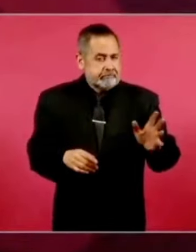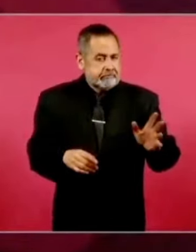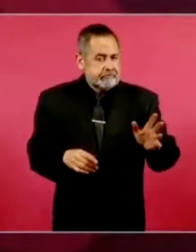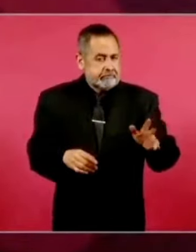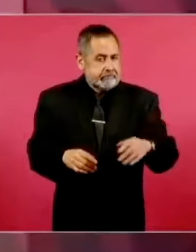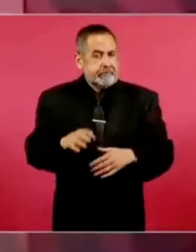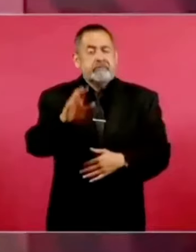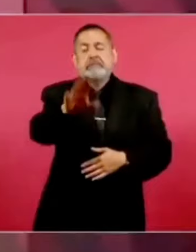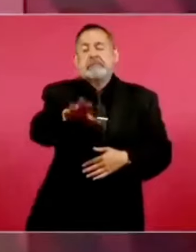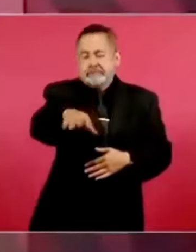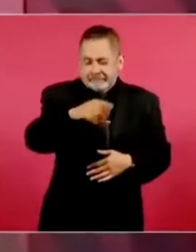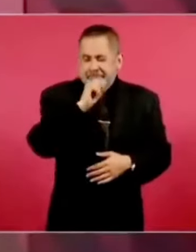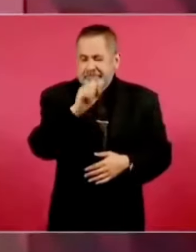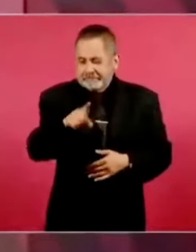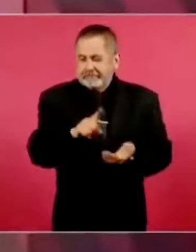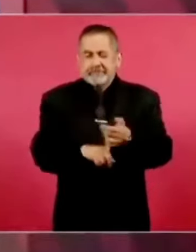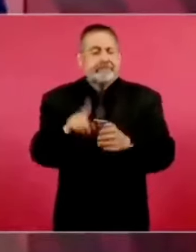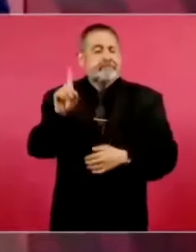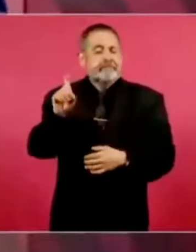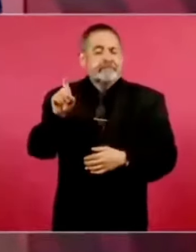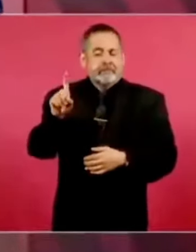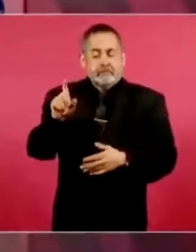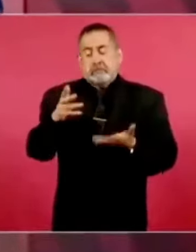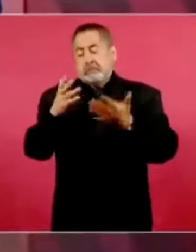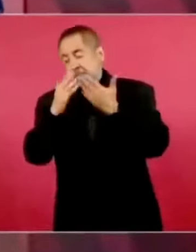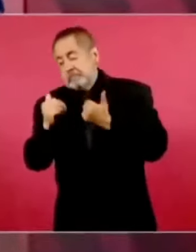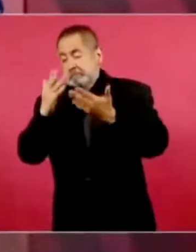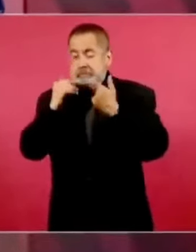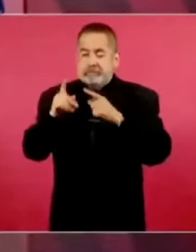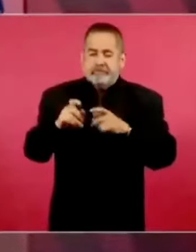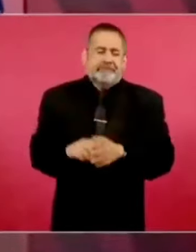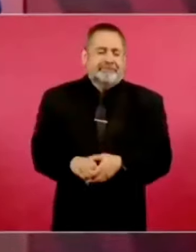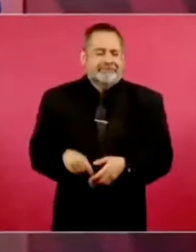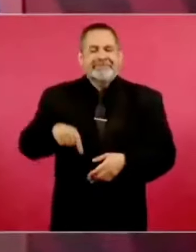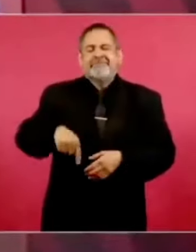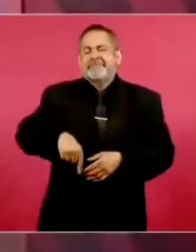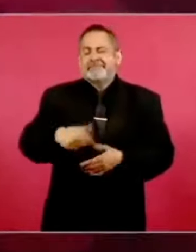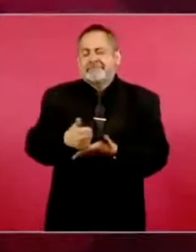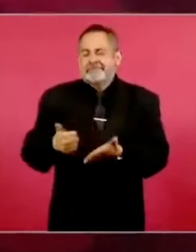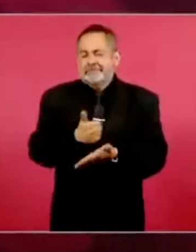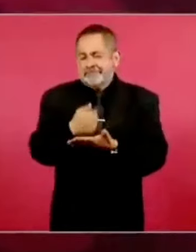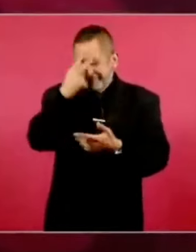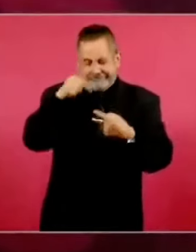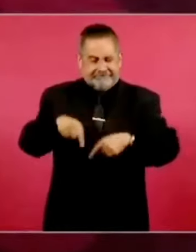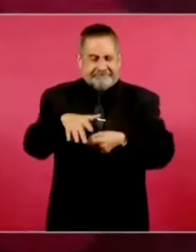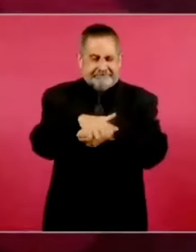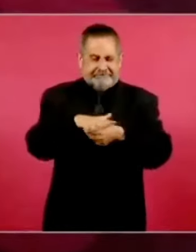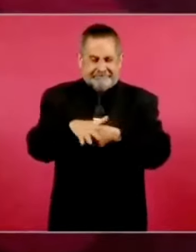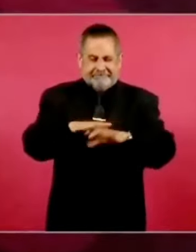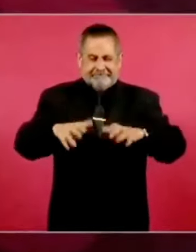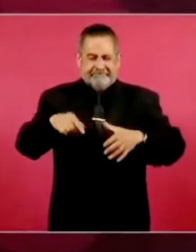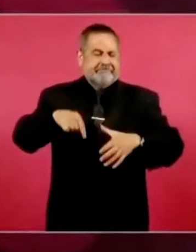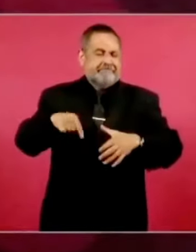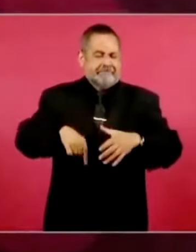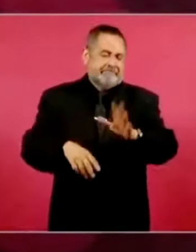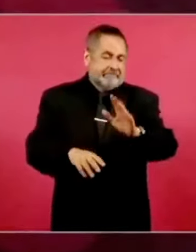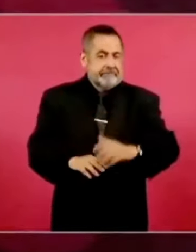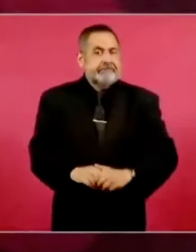Ah, lo del agua, pero eso tiene que ver más que nada aquí, en la ciudad.